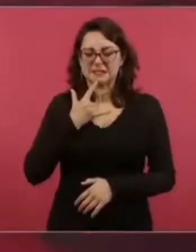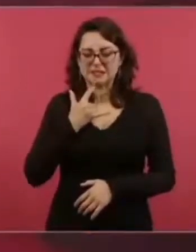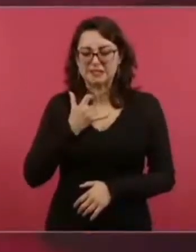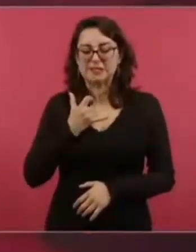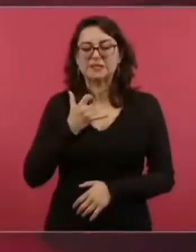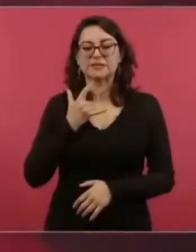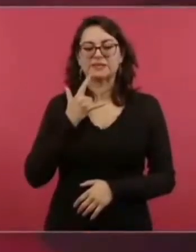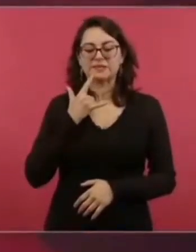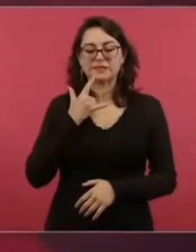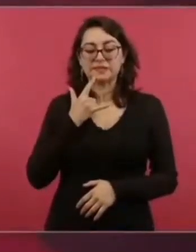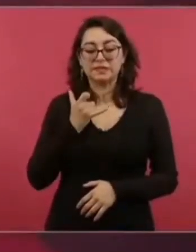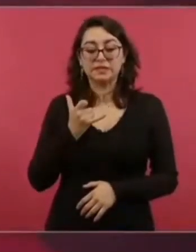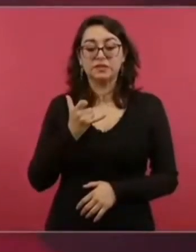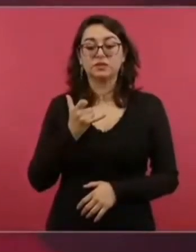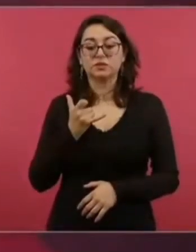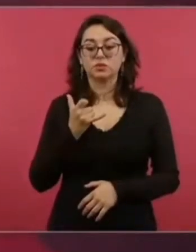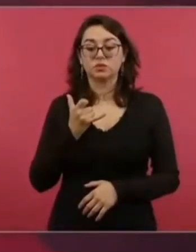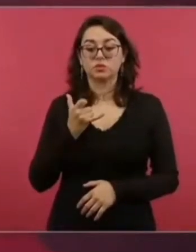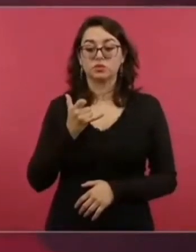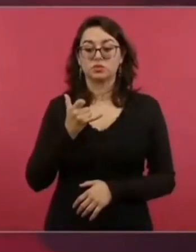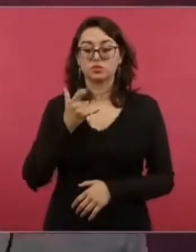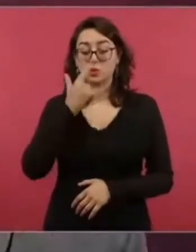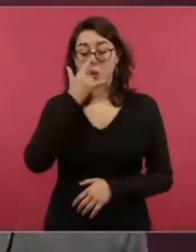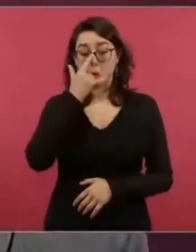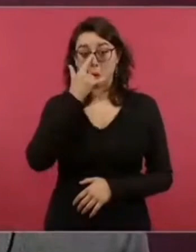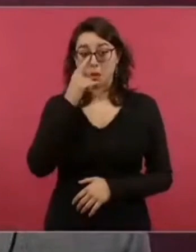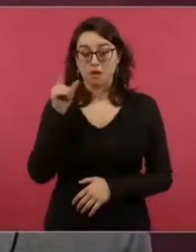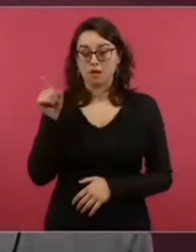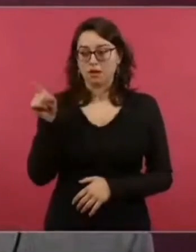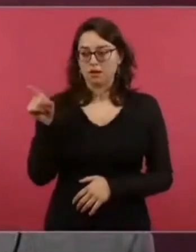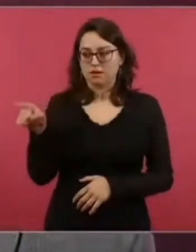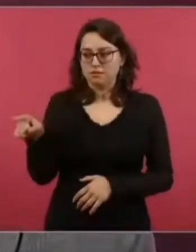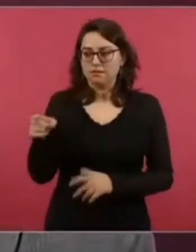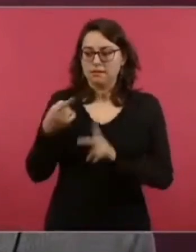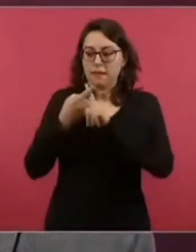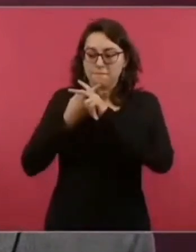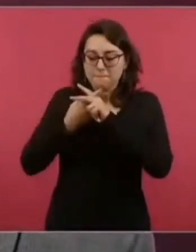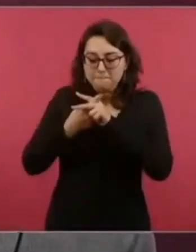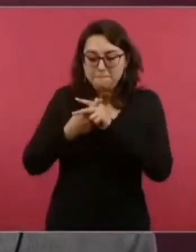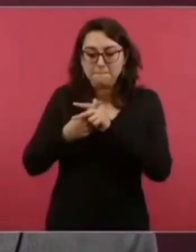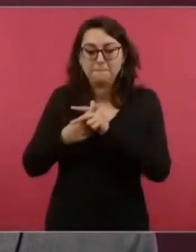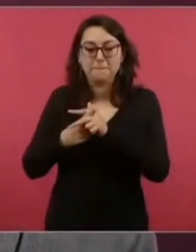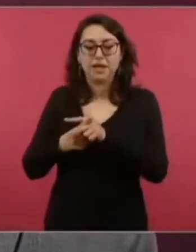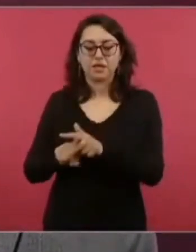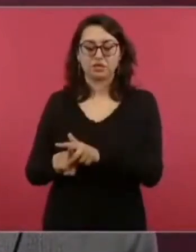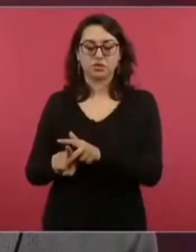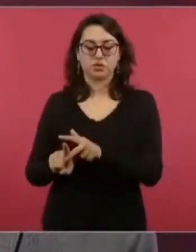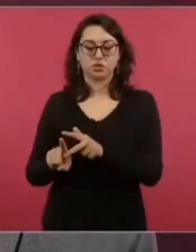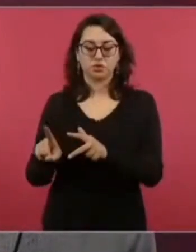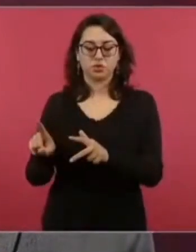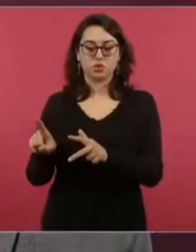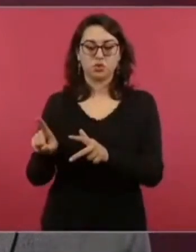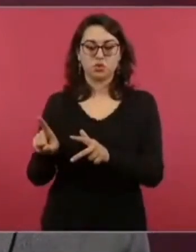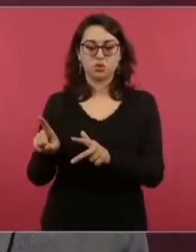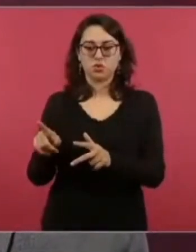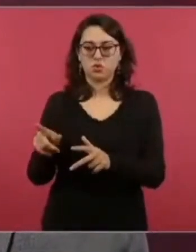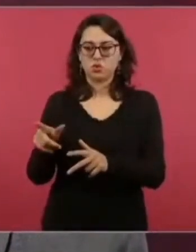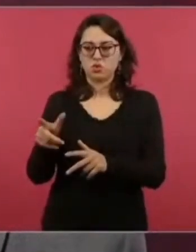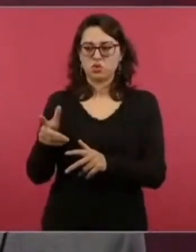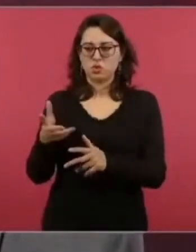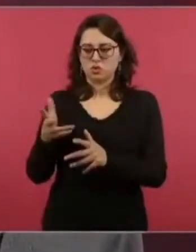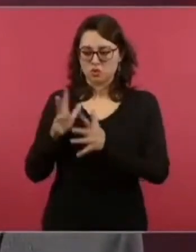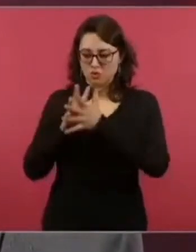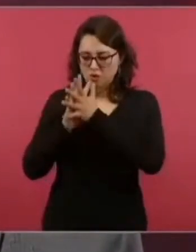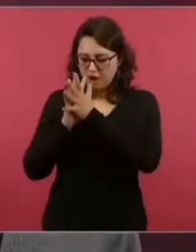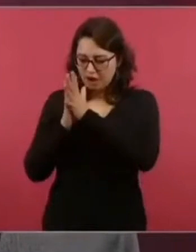otros, fue de los precursores en buscar la